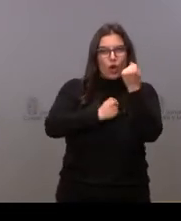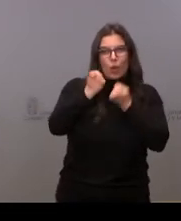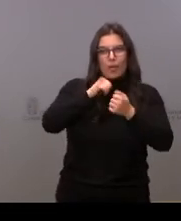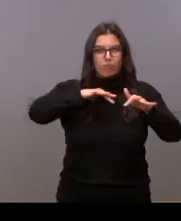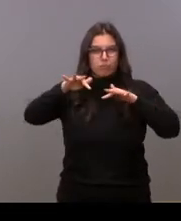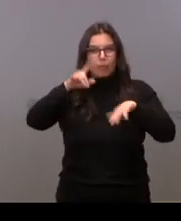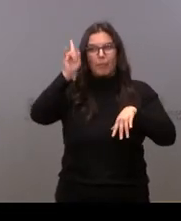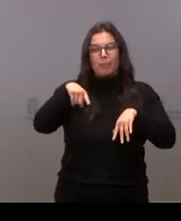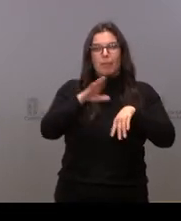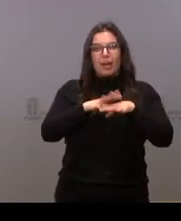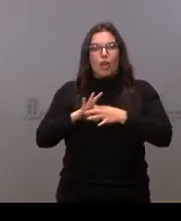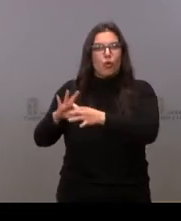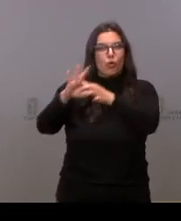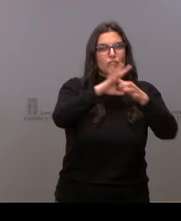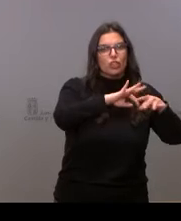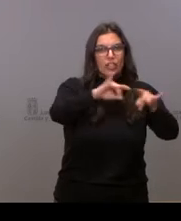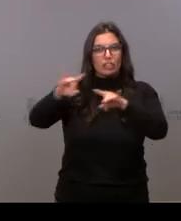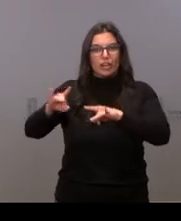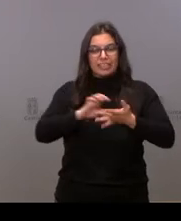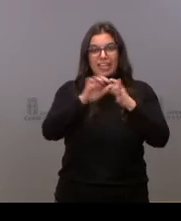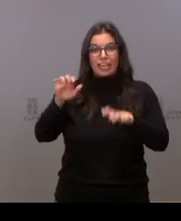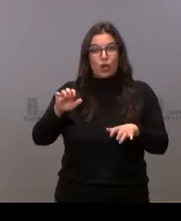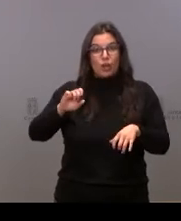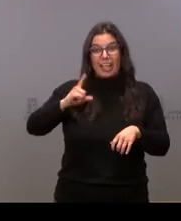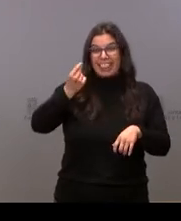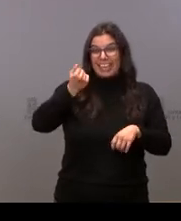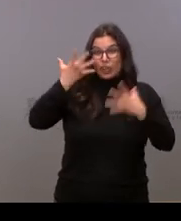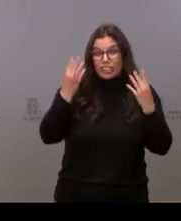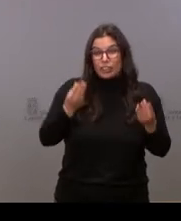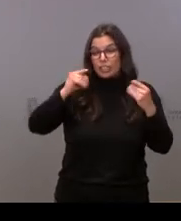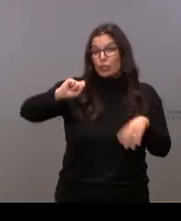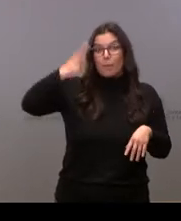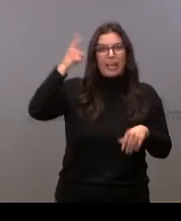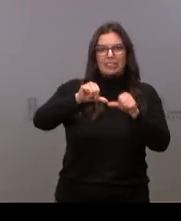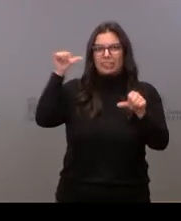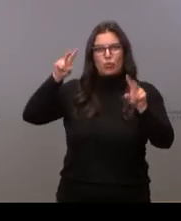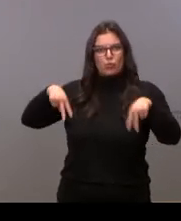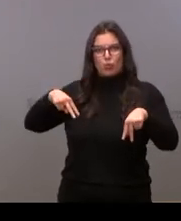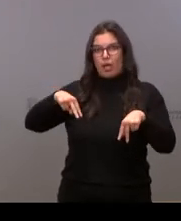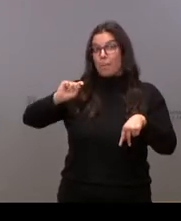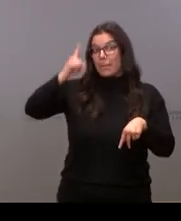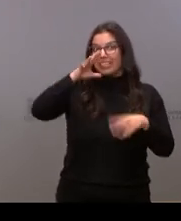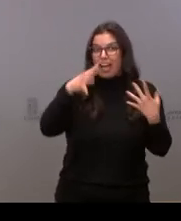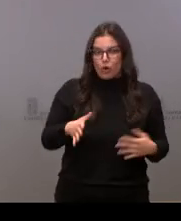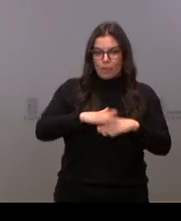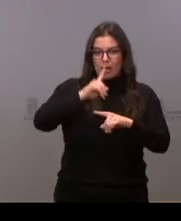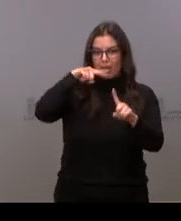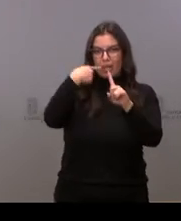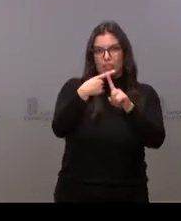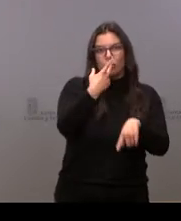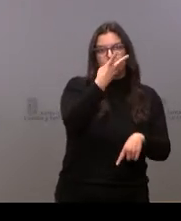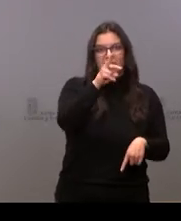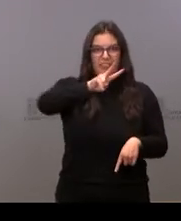social y territorial de Castilla y León, como en este proyecto de presupuestos para el año 2022. Que se pueda